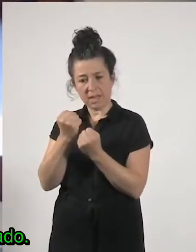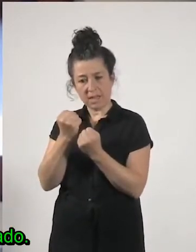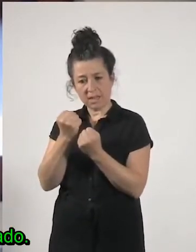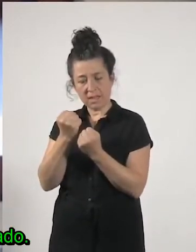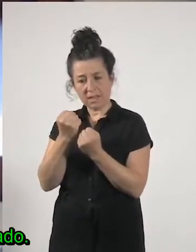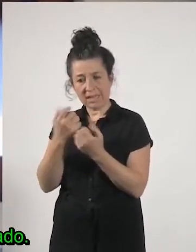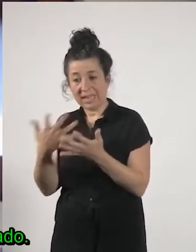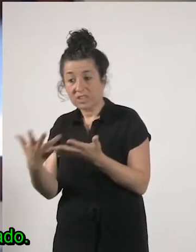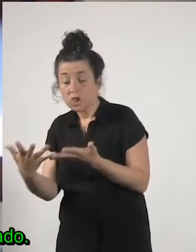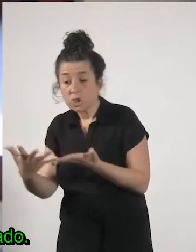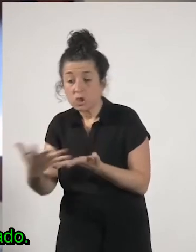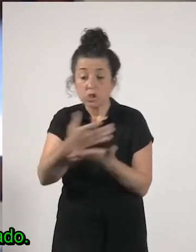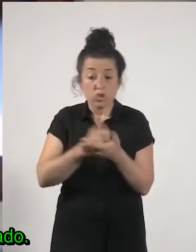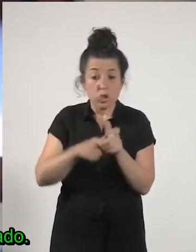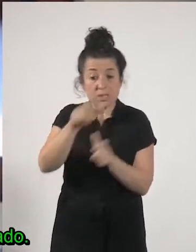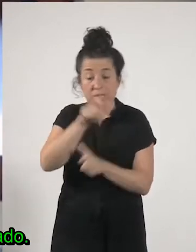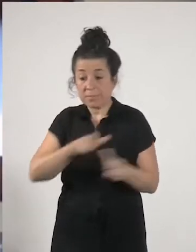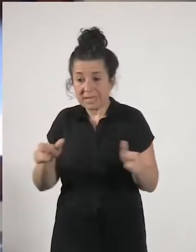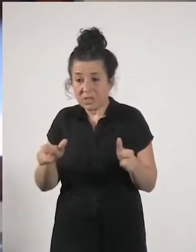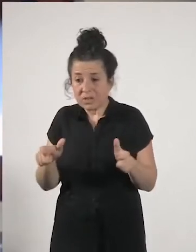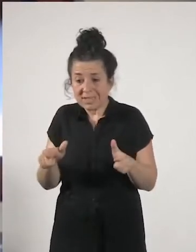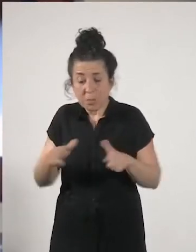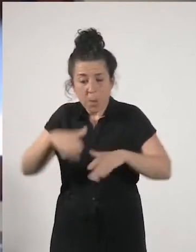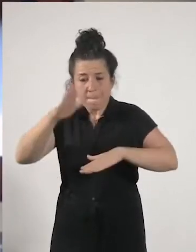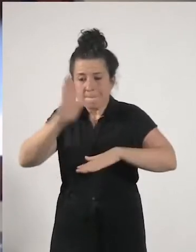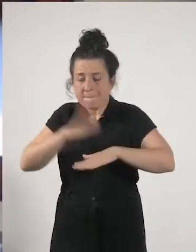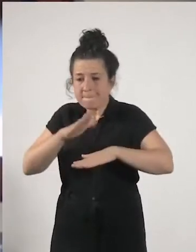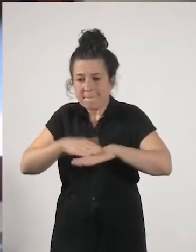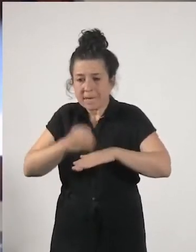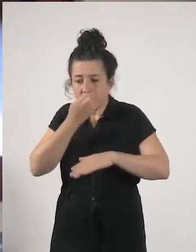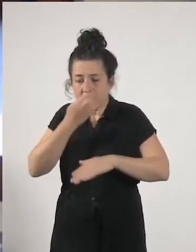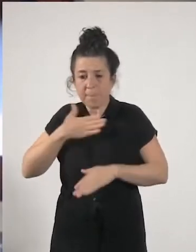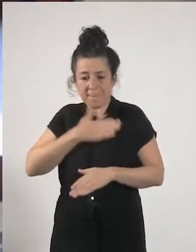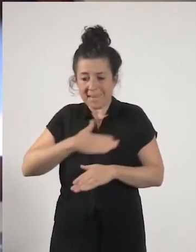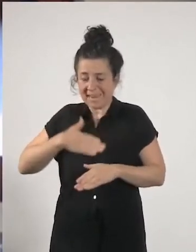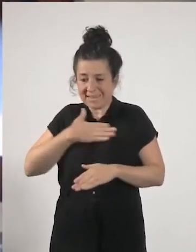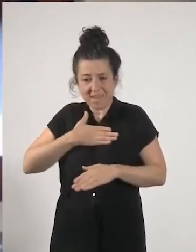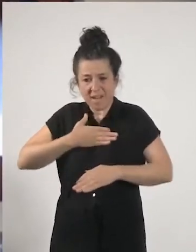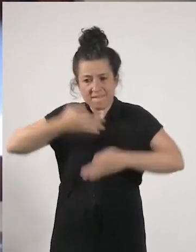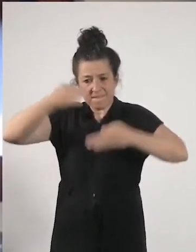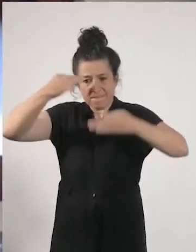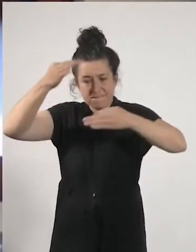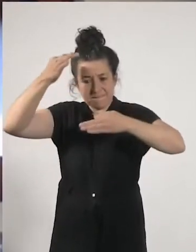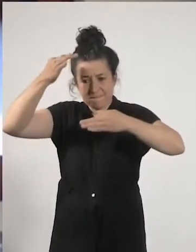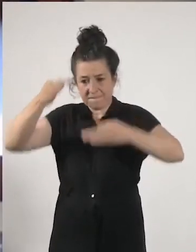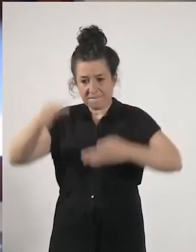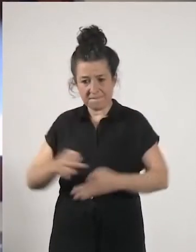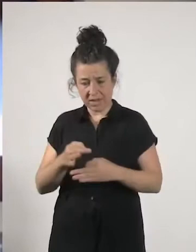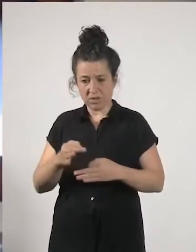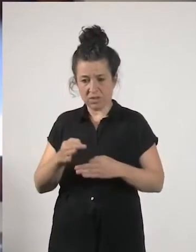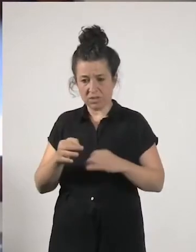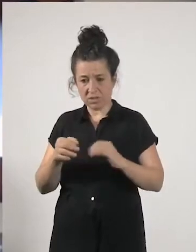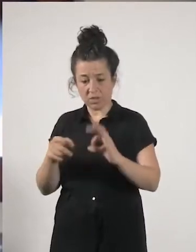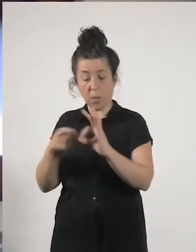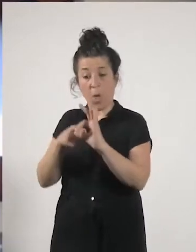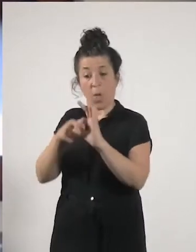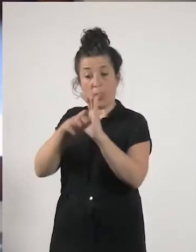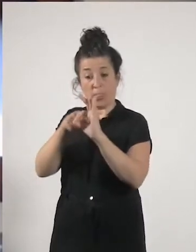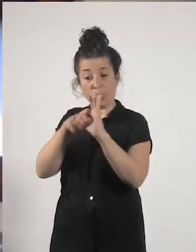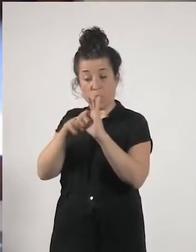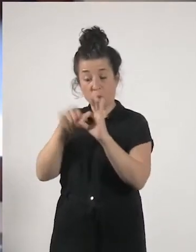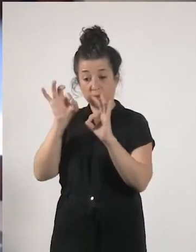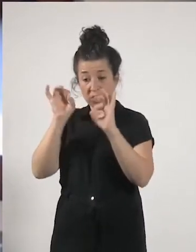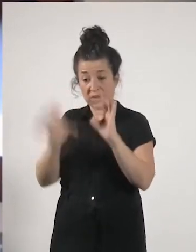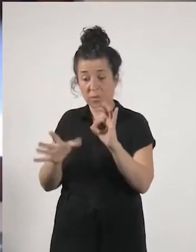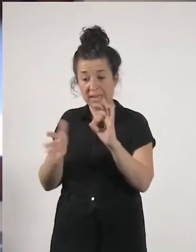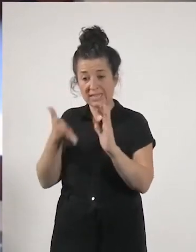un mínimo de bienestar asegurado y ese es es un donut o sea el interior es que nadie